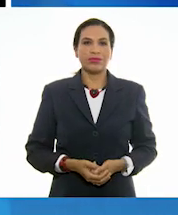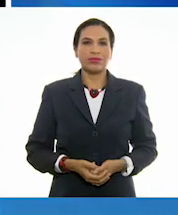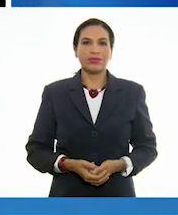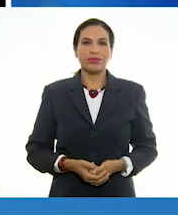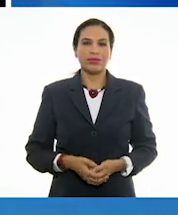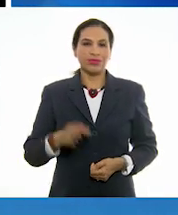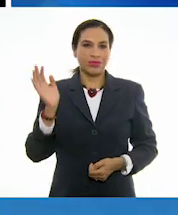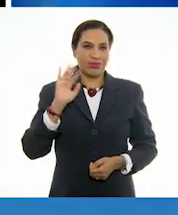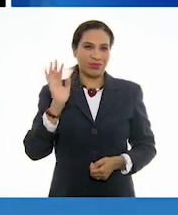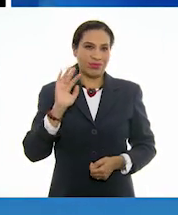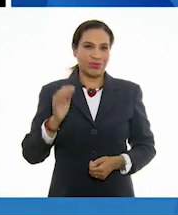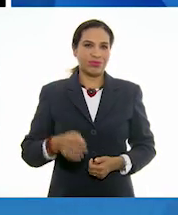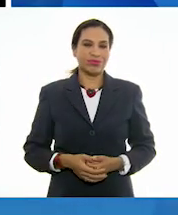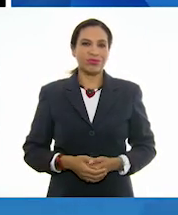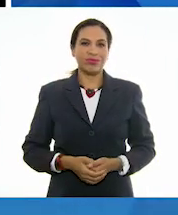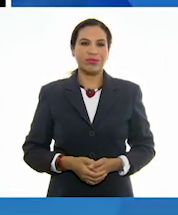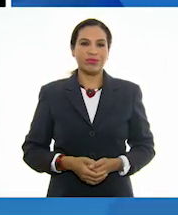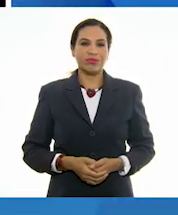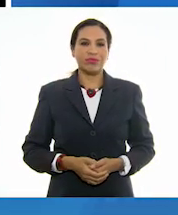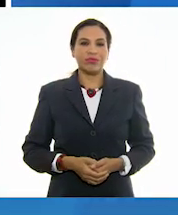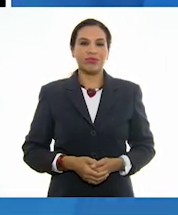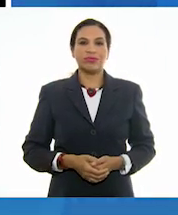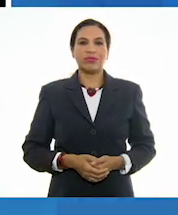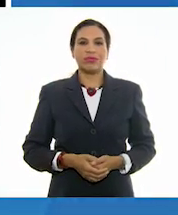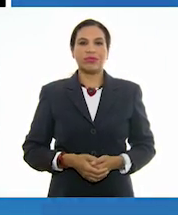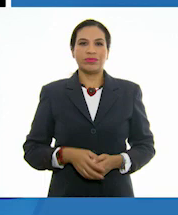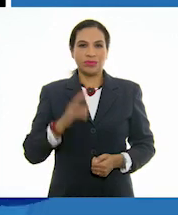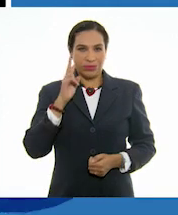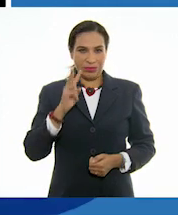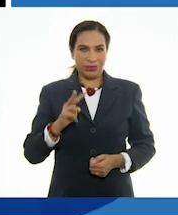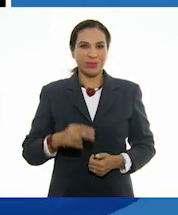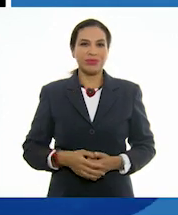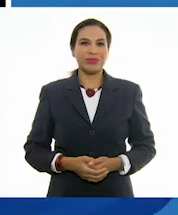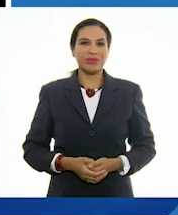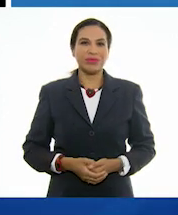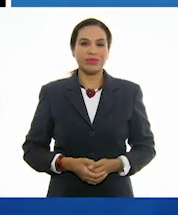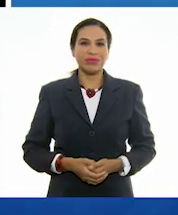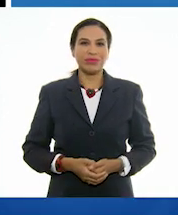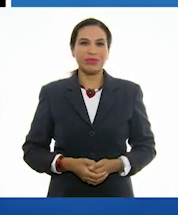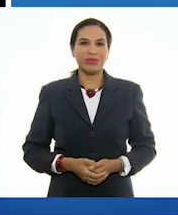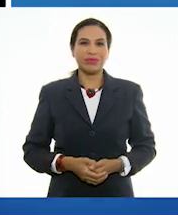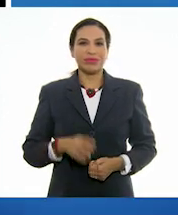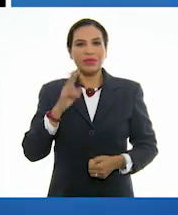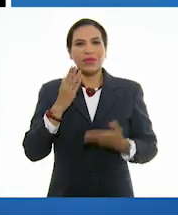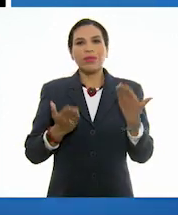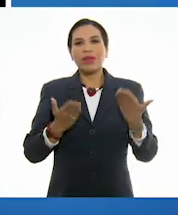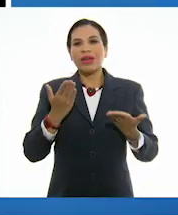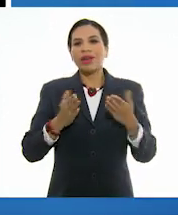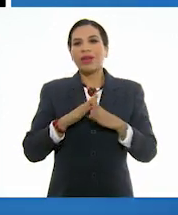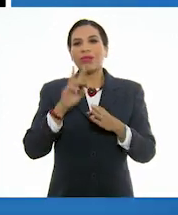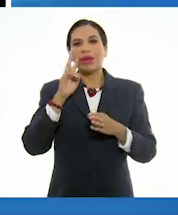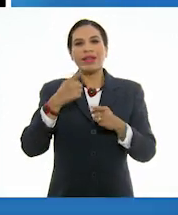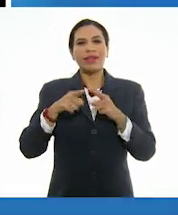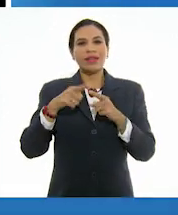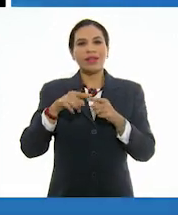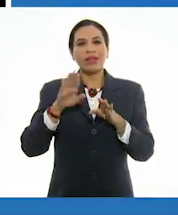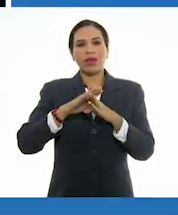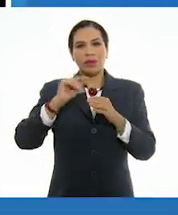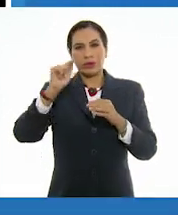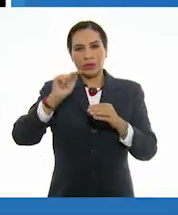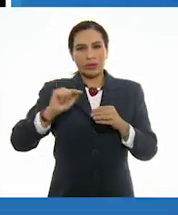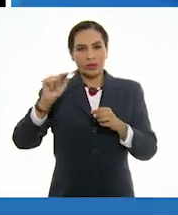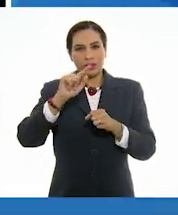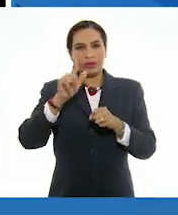¡Bye! Para realizar mi mandala yo utilicé el equilibrio coloreando de arriba hacia abajo,